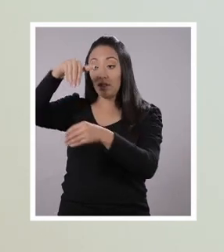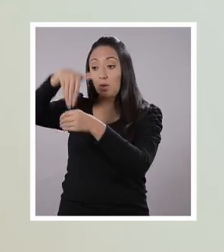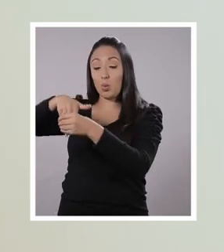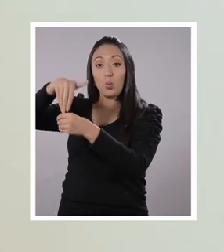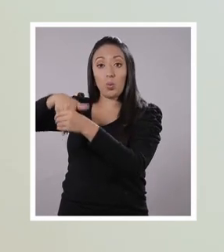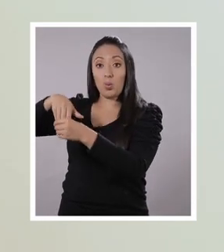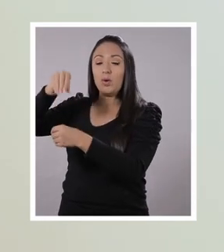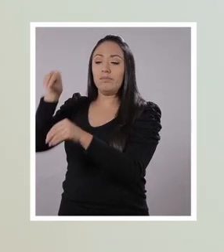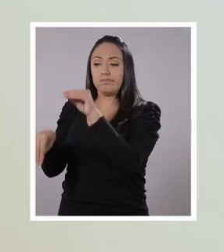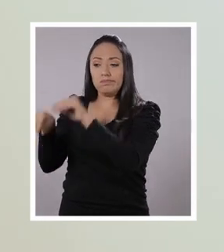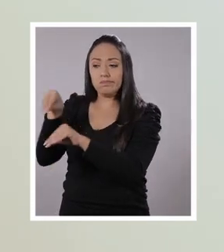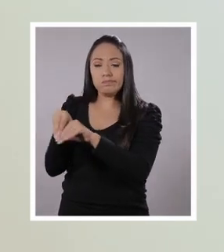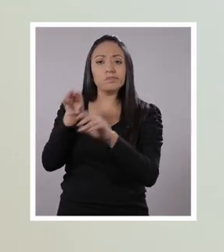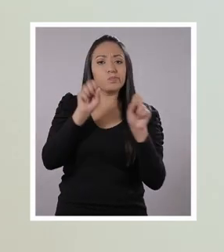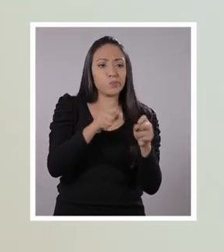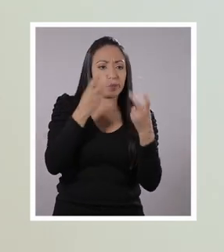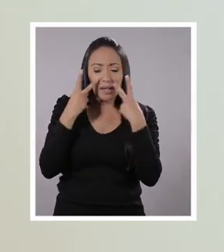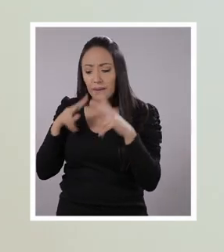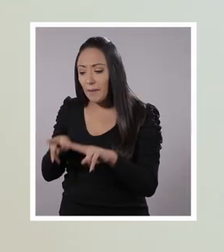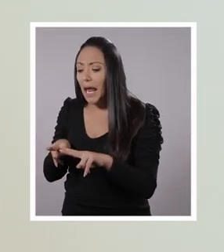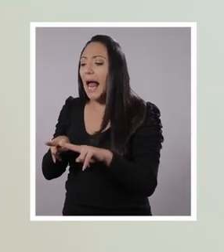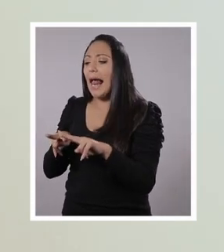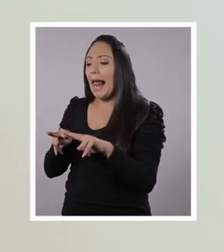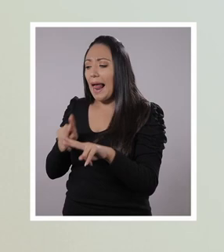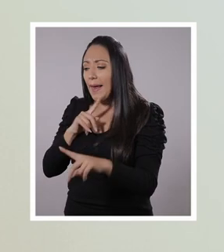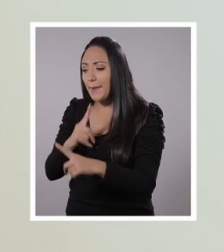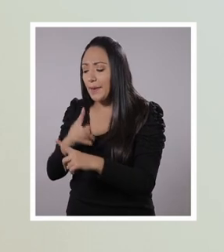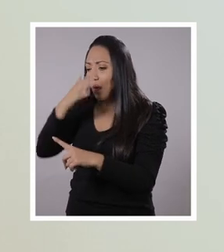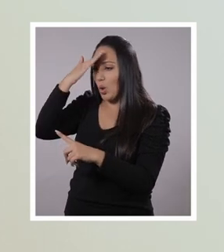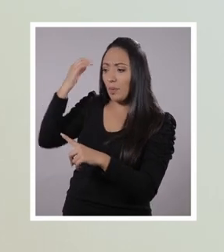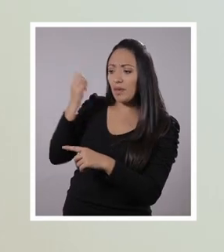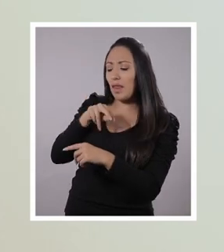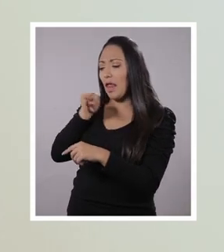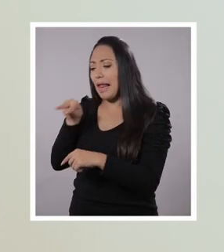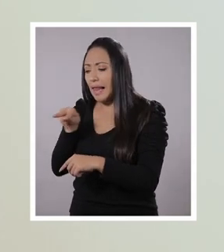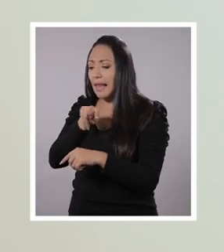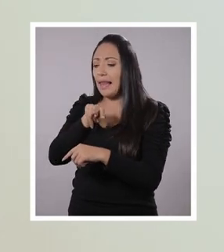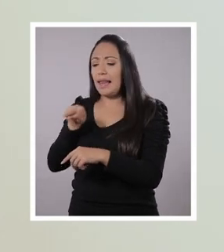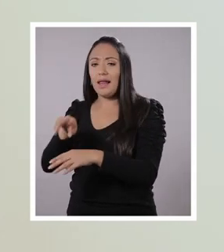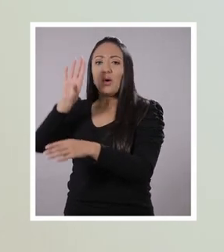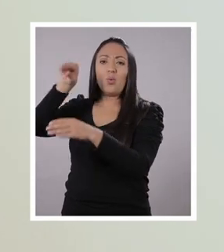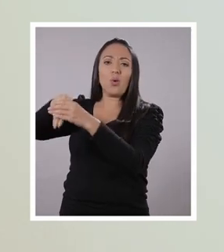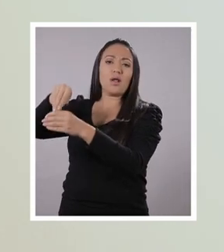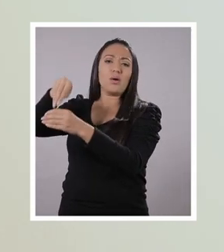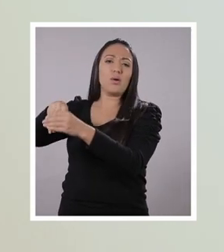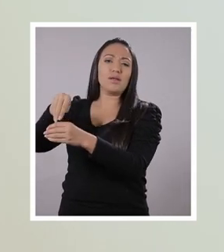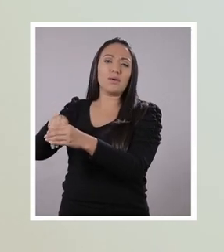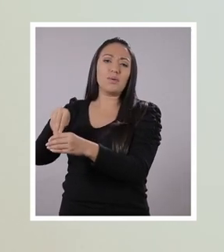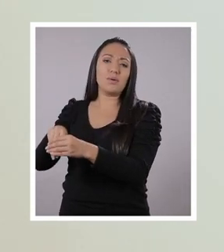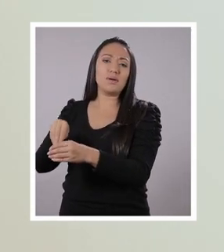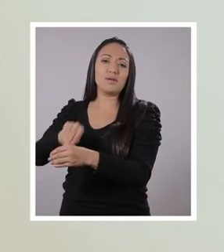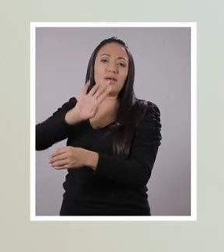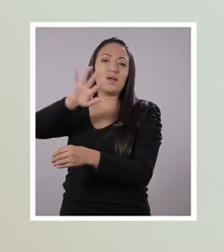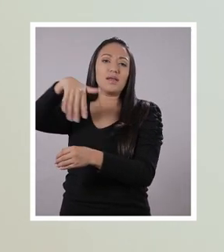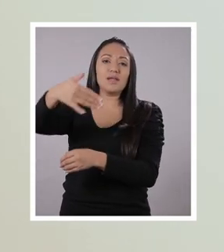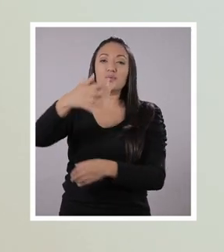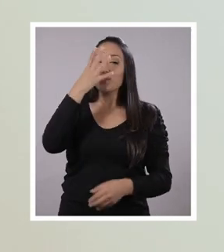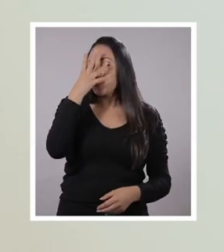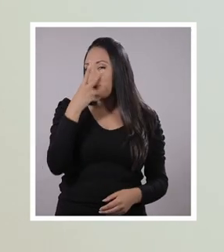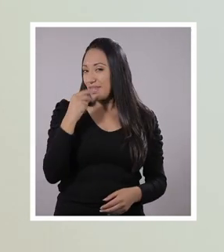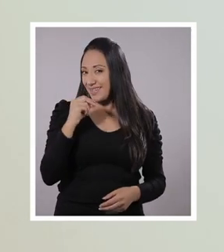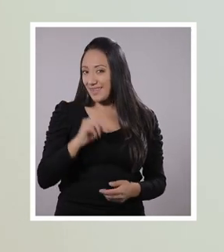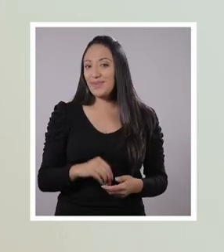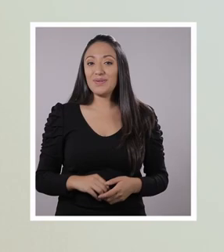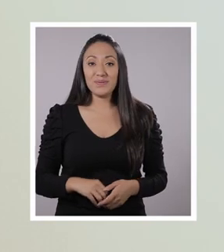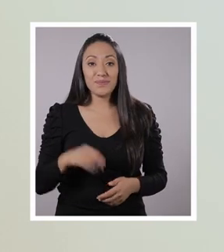podemos volver a él. Podemos recuperar la información que tenemos si algo se nos olvida. Aparte, ¿por qué guardamos ciertos detalles que después serán